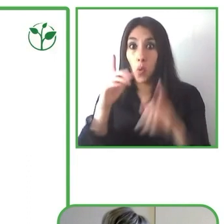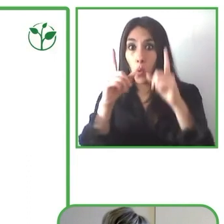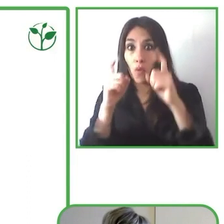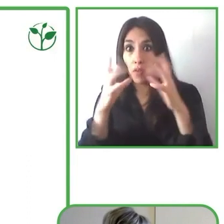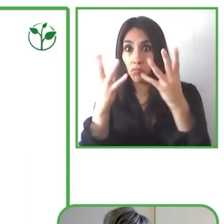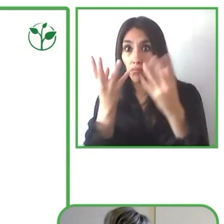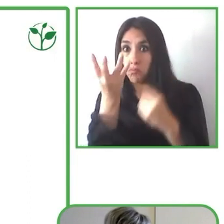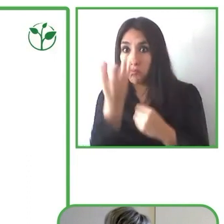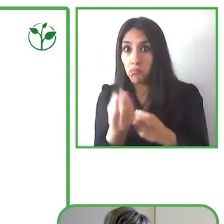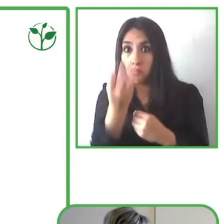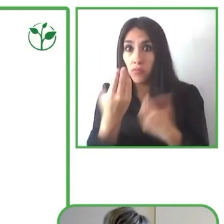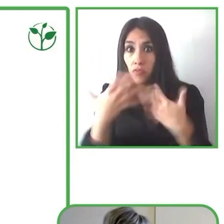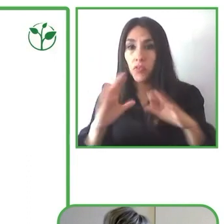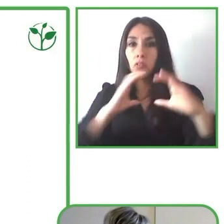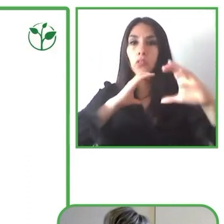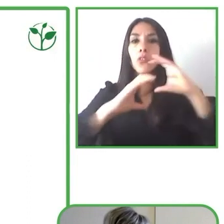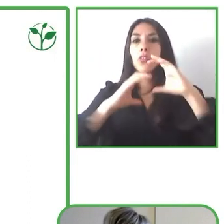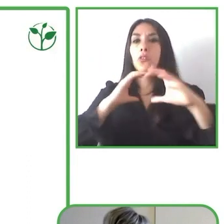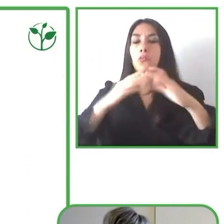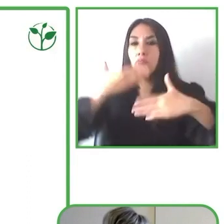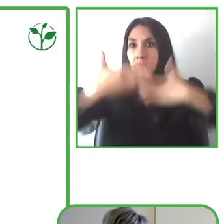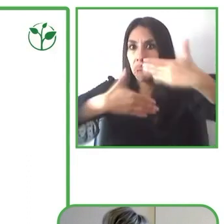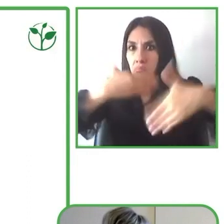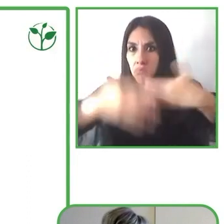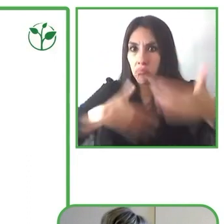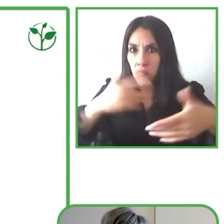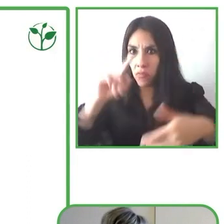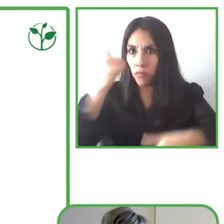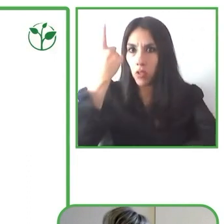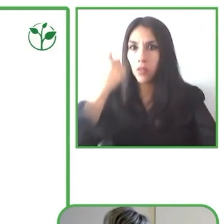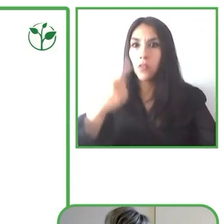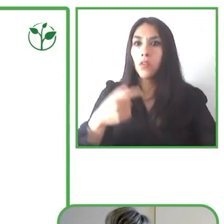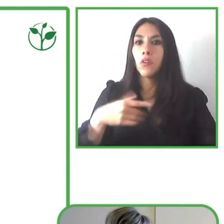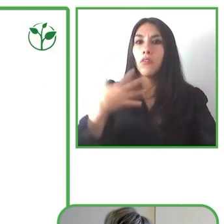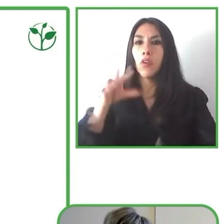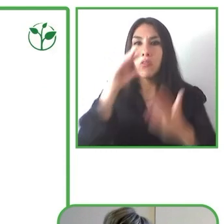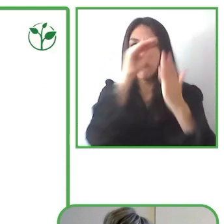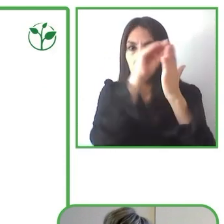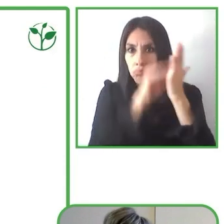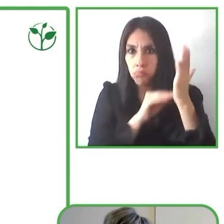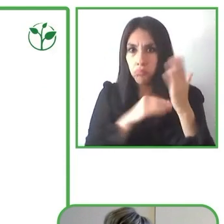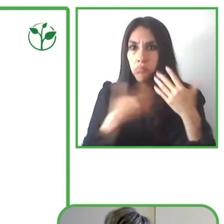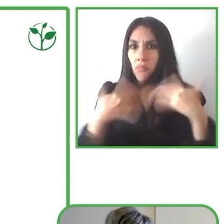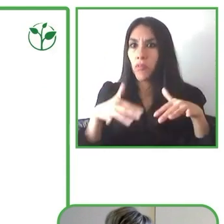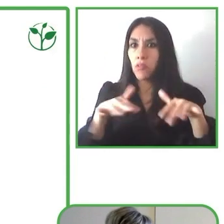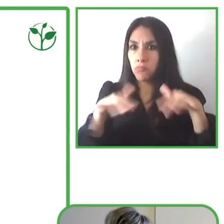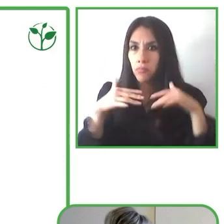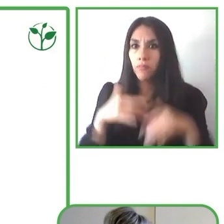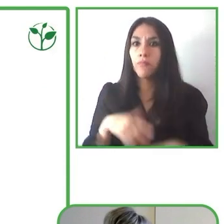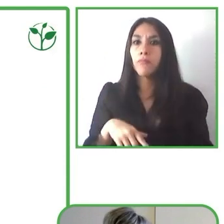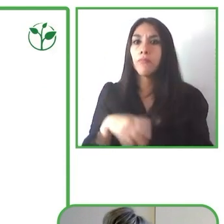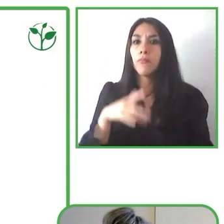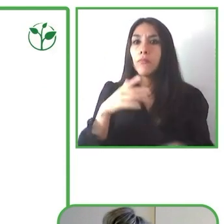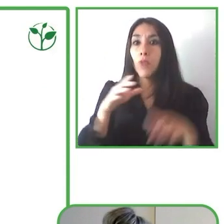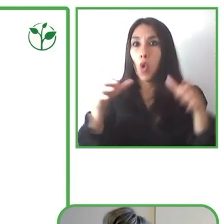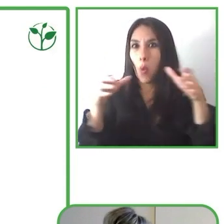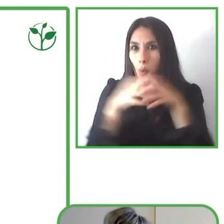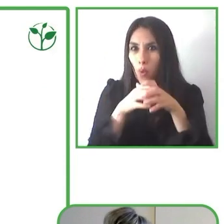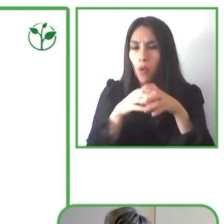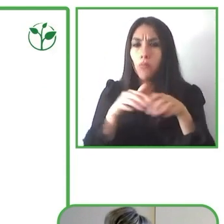registro de eventos y contenidos virtuales con accesibilidad como tesis